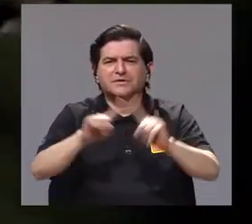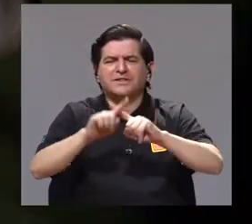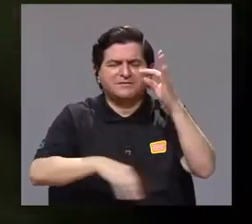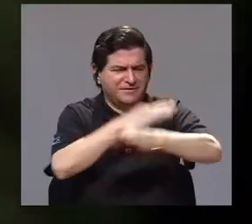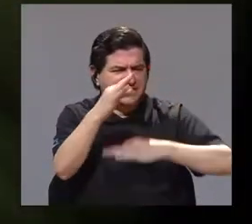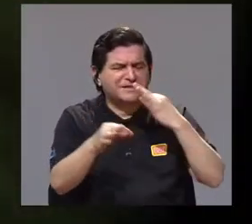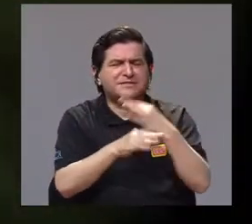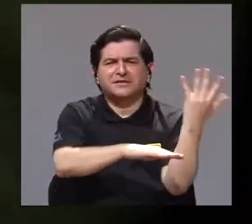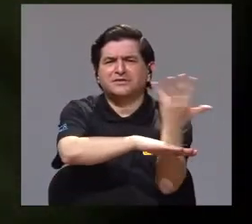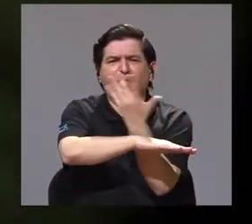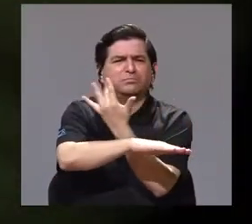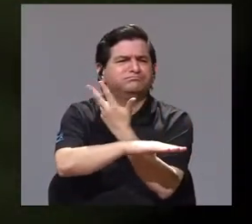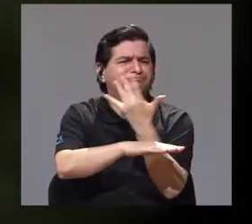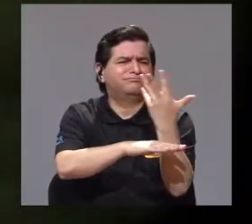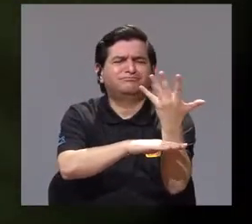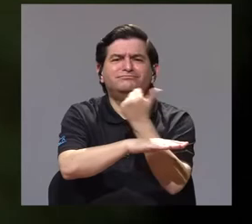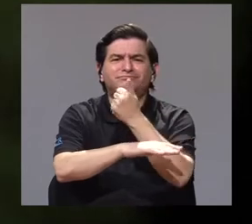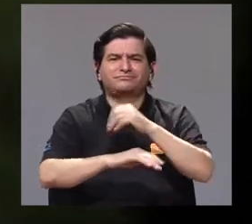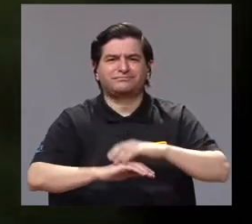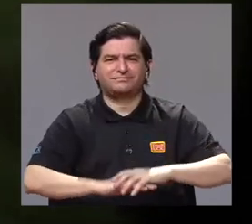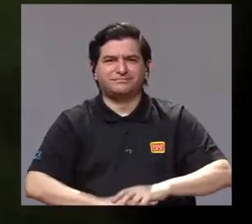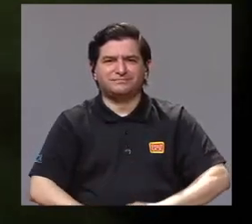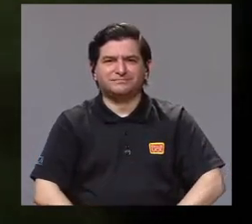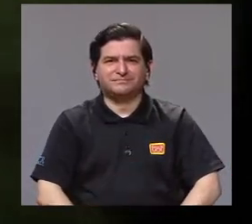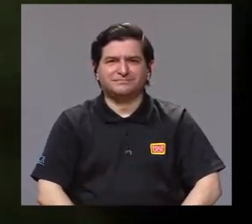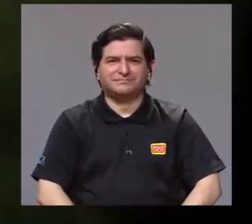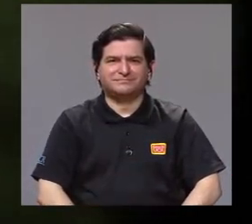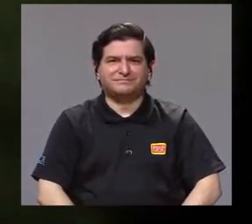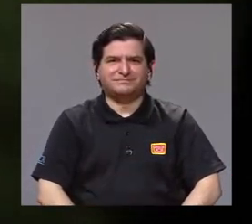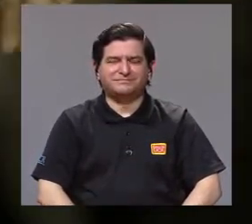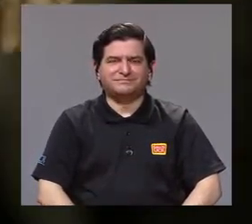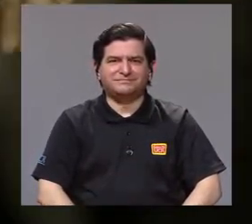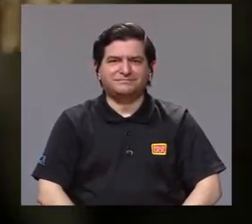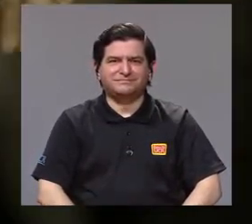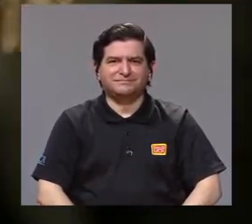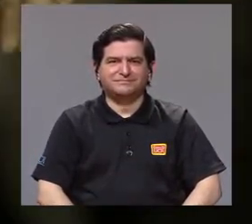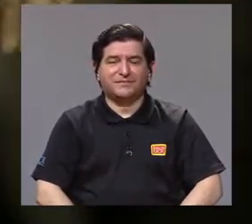y reproducción de gran variedad de especies de plantas.